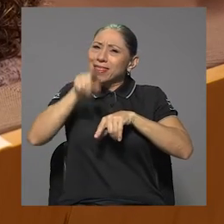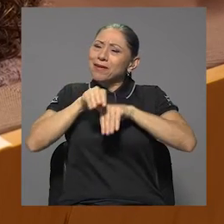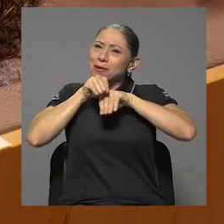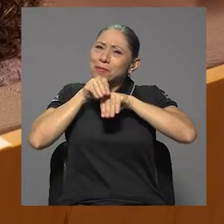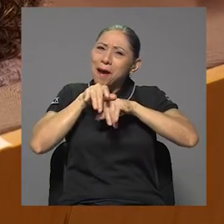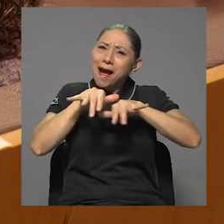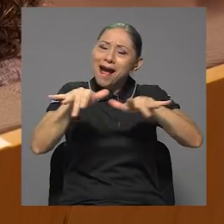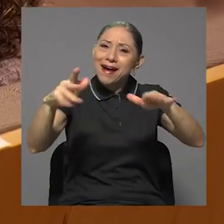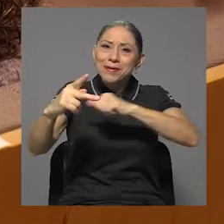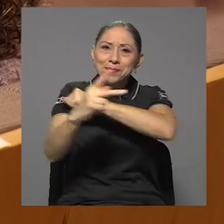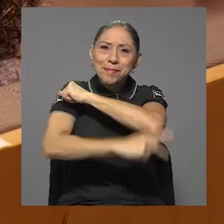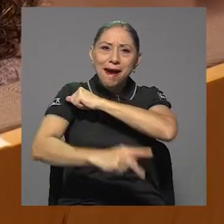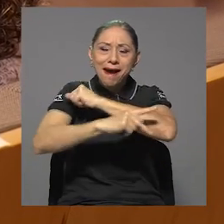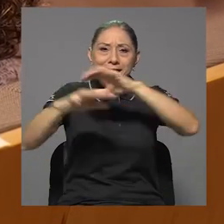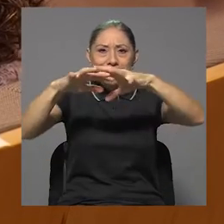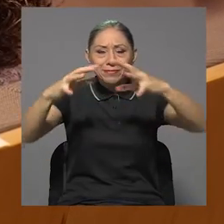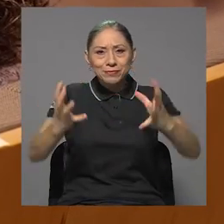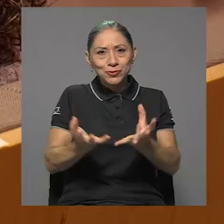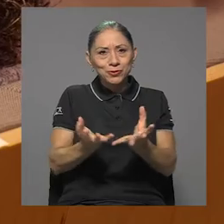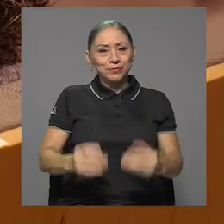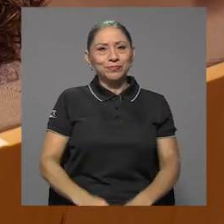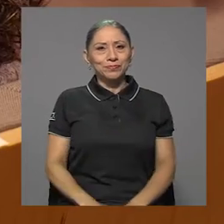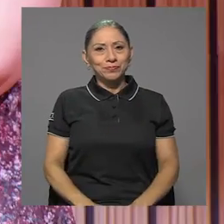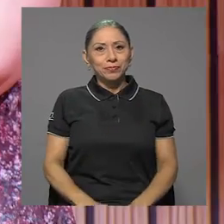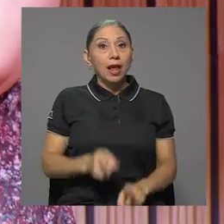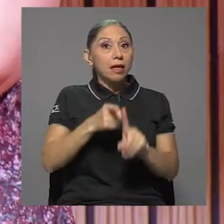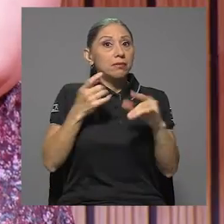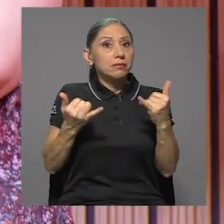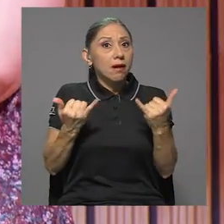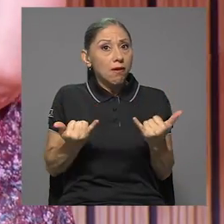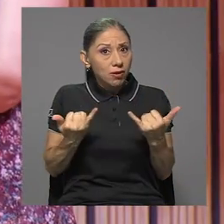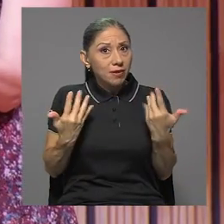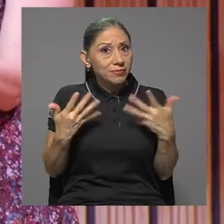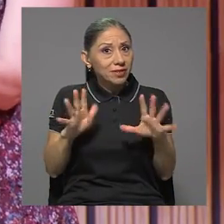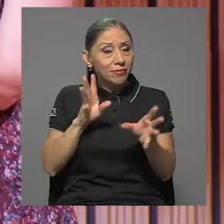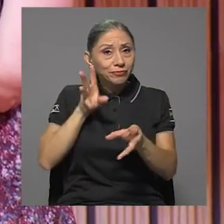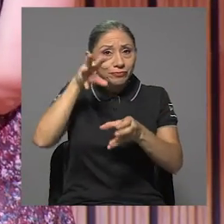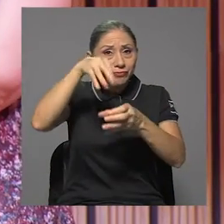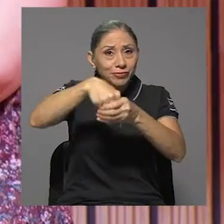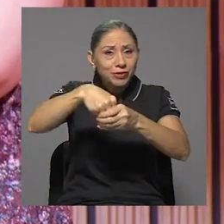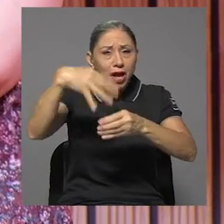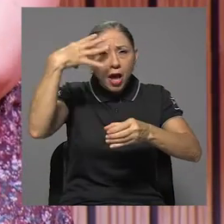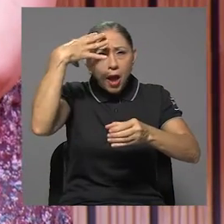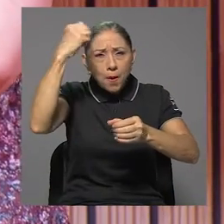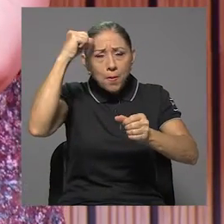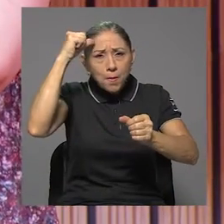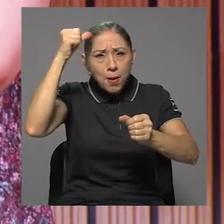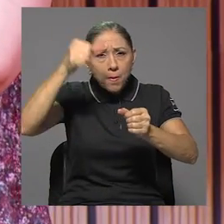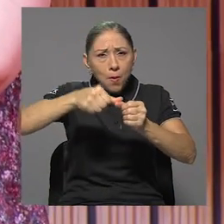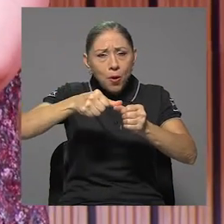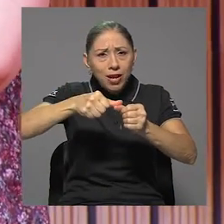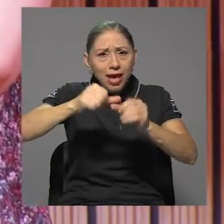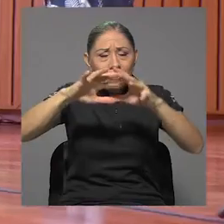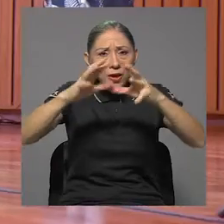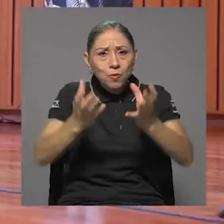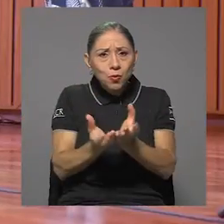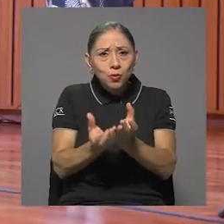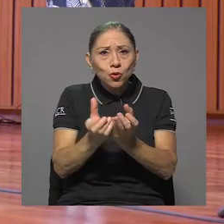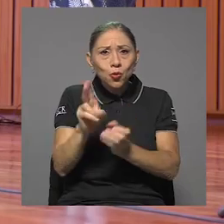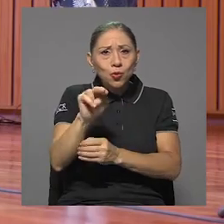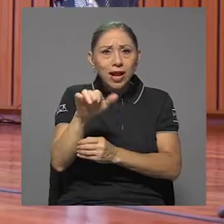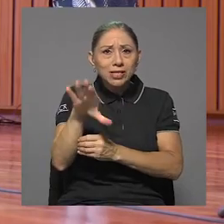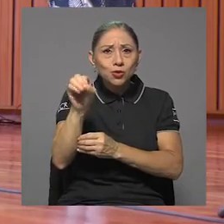sino que tiene que trascender al país y al mundo. Desde ahora forman parte de la Memoria del Mundo de UNESCO,